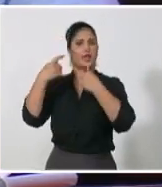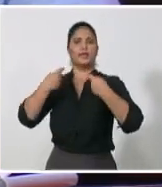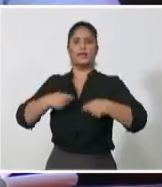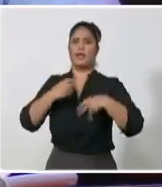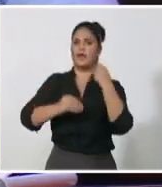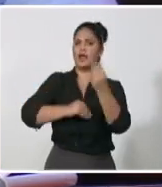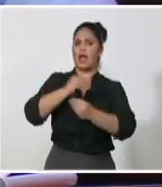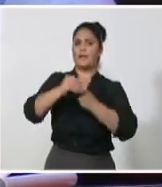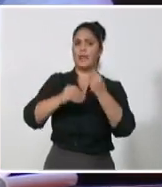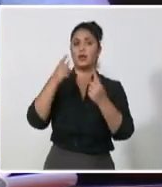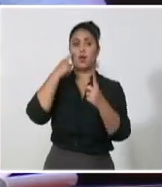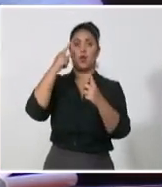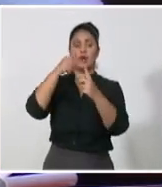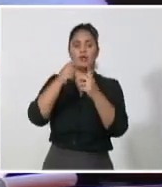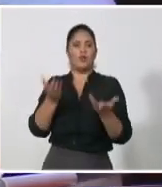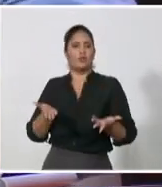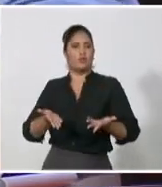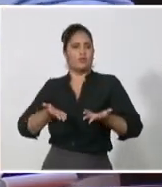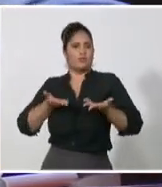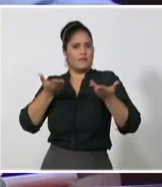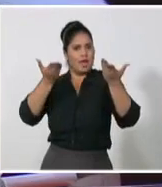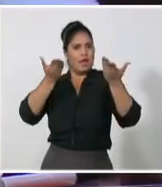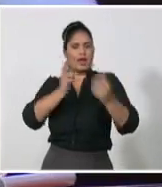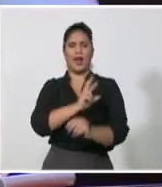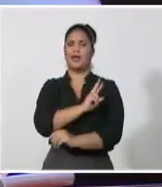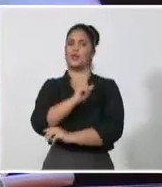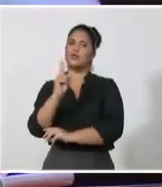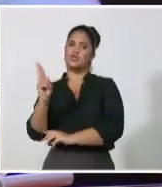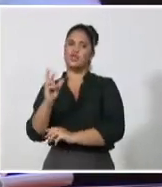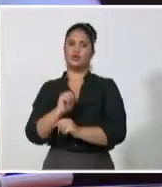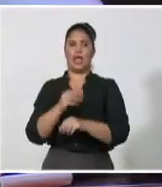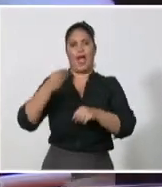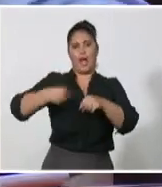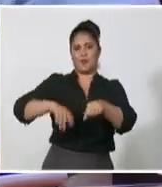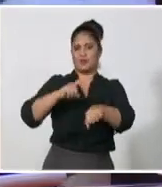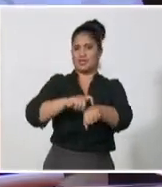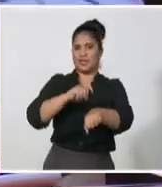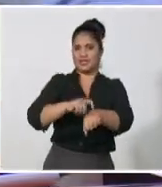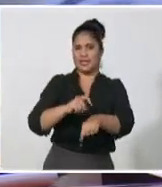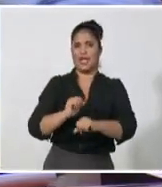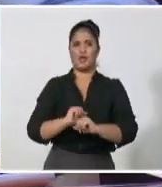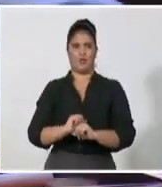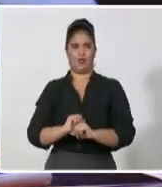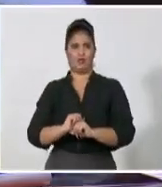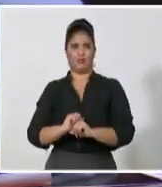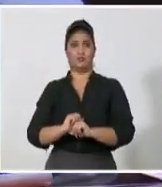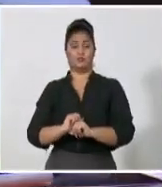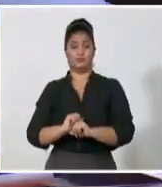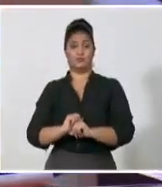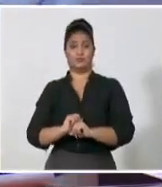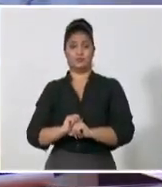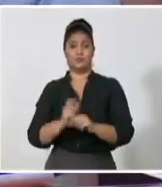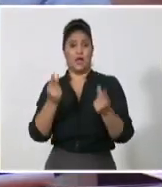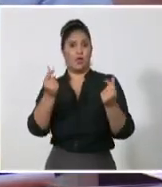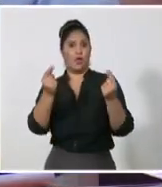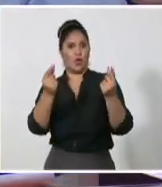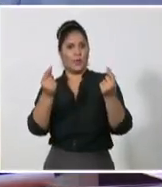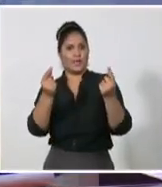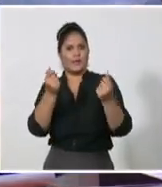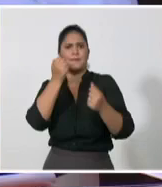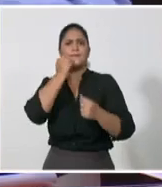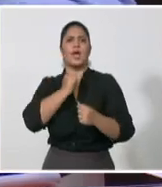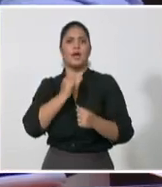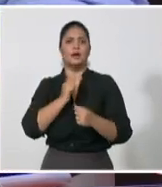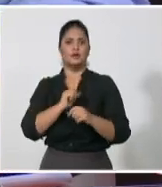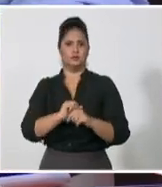búsqueda de esas reservas nominales de eficiencia que todavía persisten como resultado en primer